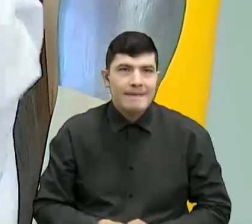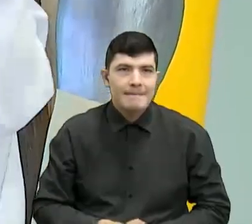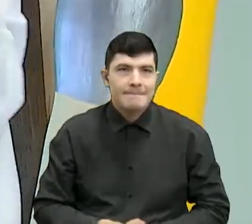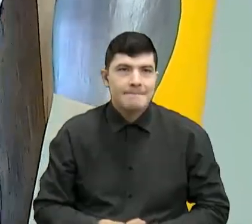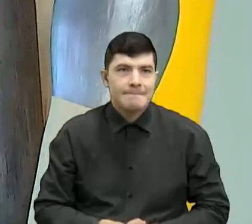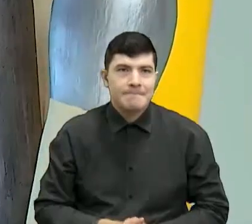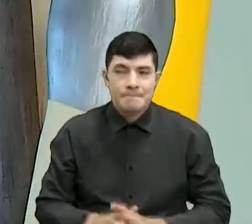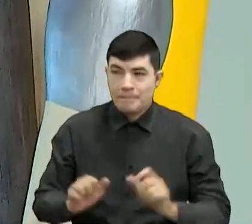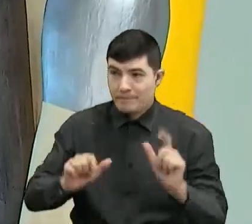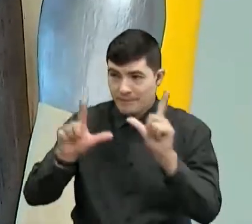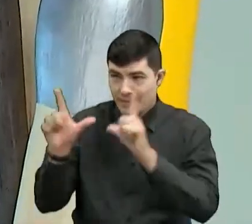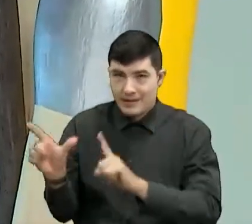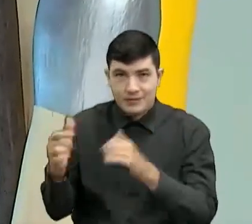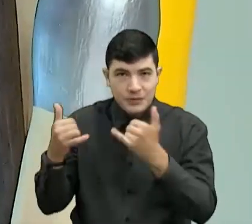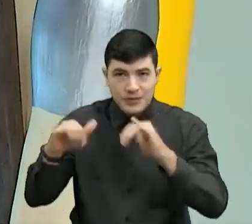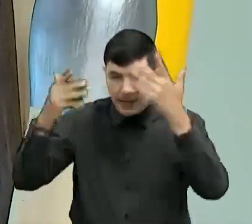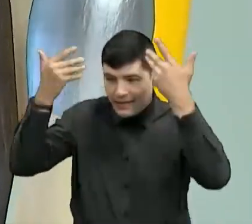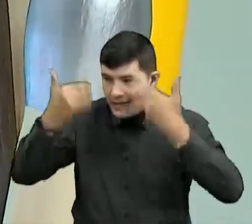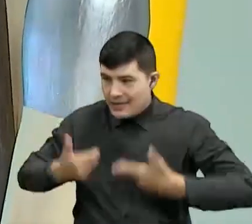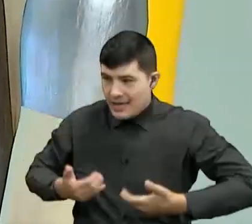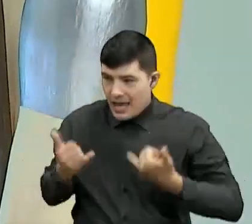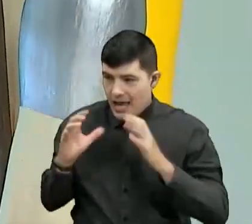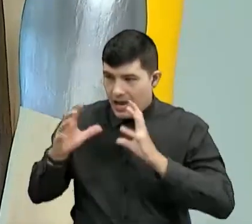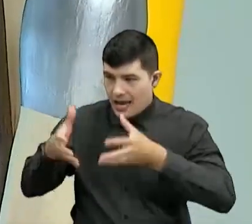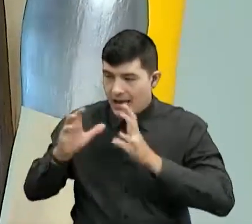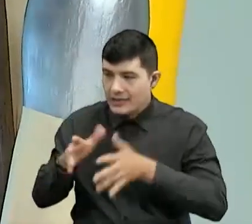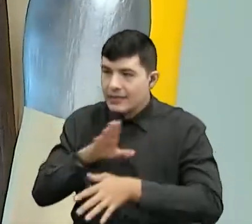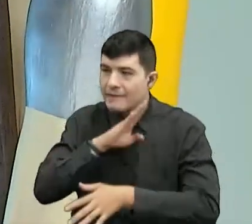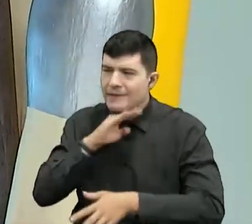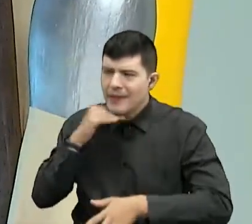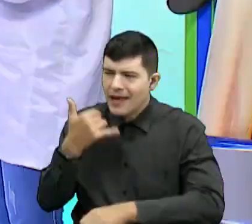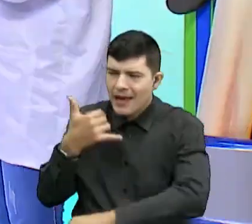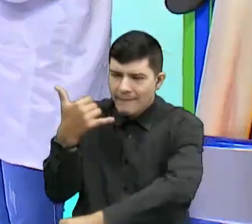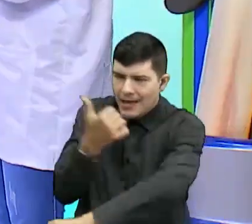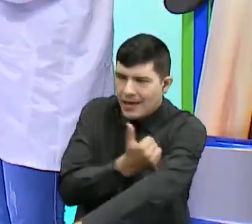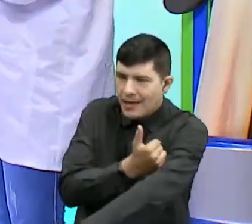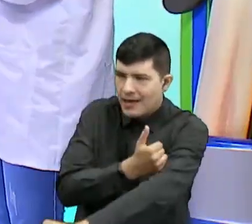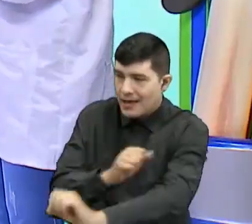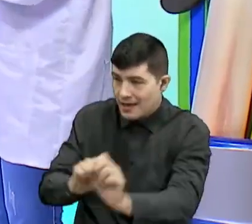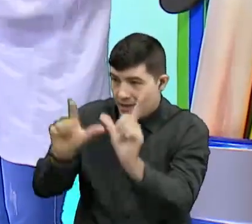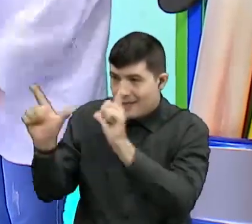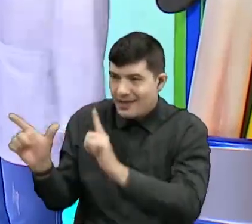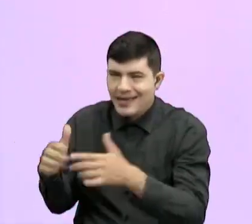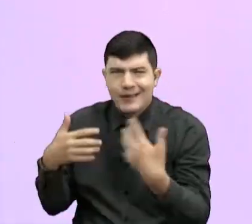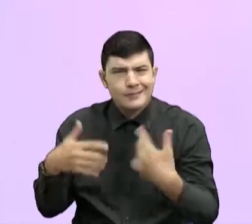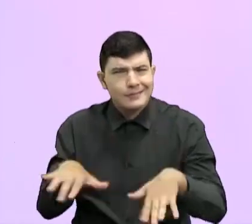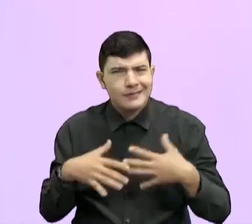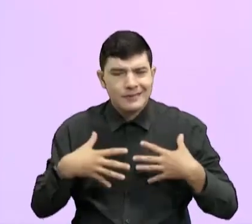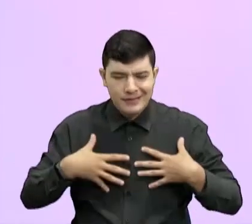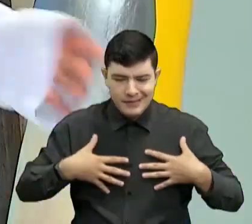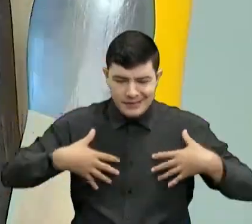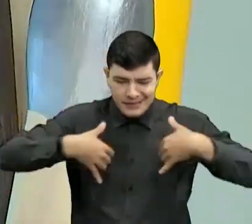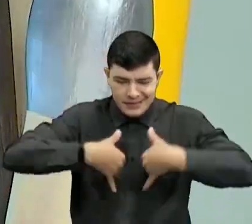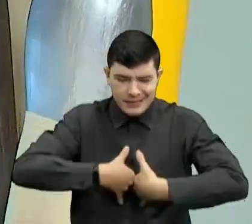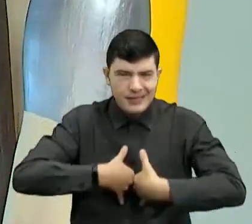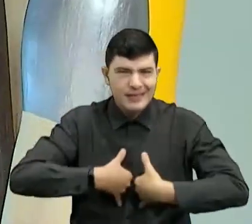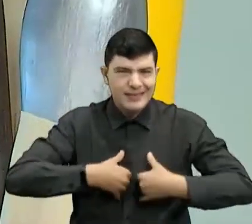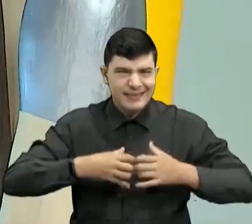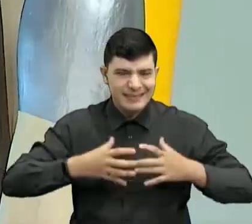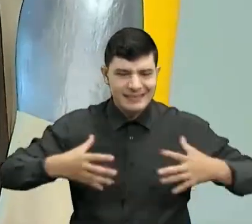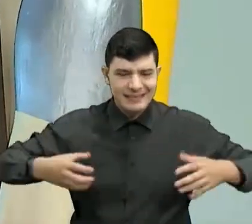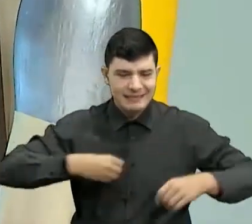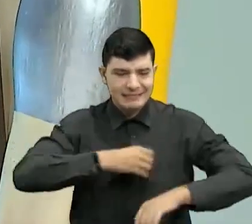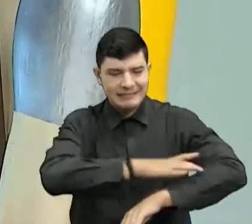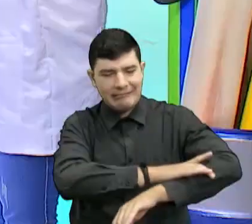de acuerdo a la clase de enfermedades, vacunas y esto? Te quedé un poquito grande, Ala. Sí, ¿no? He estado como... Bueno,